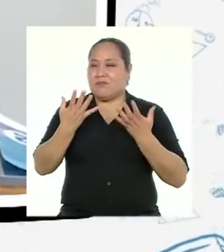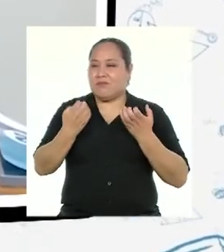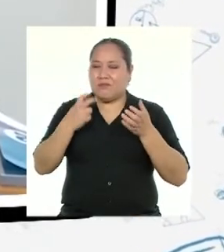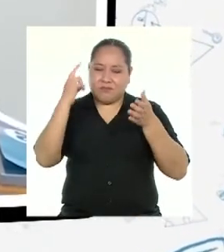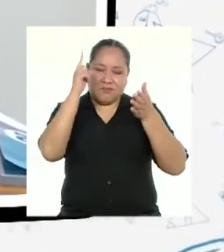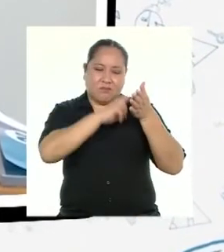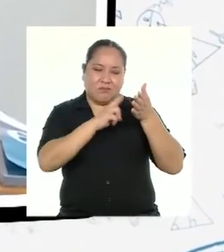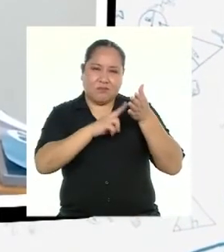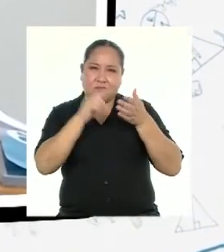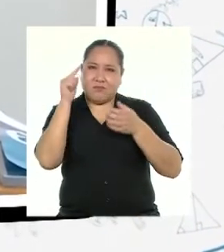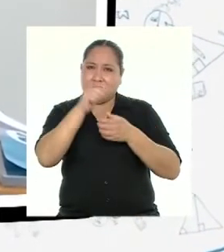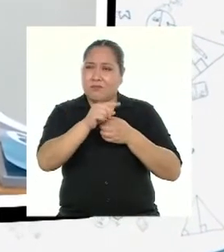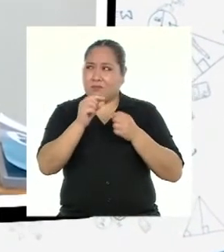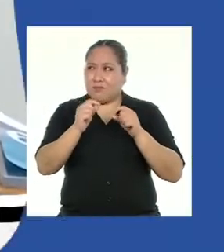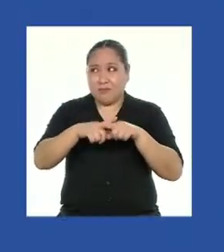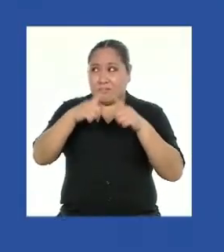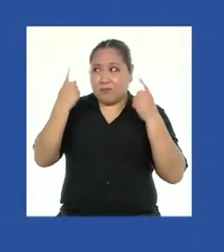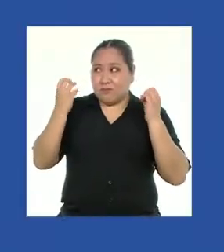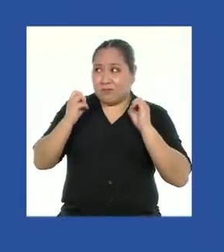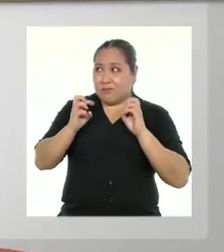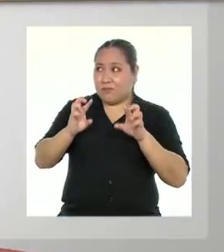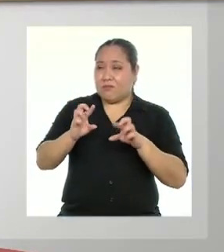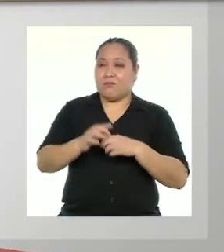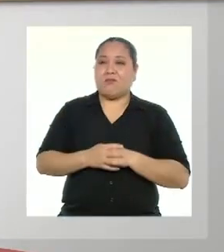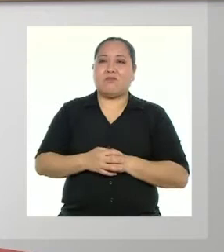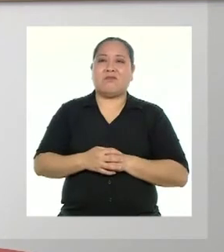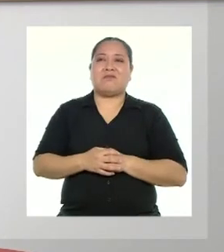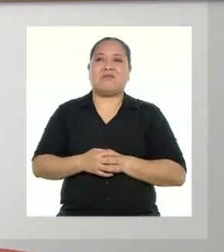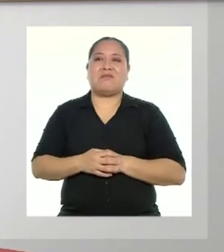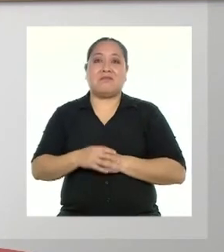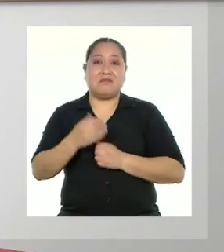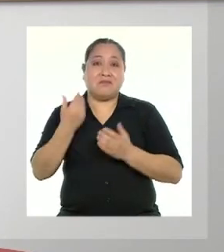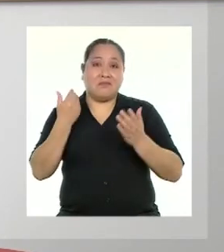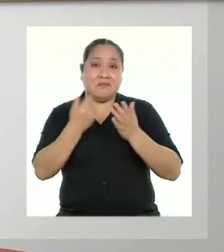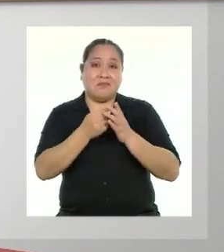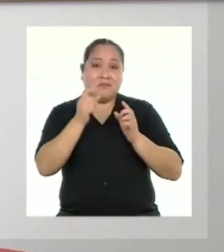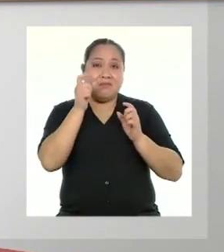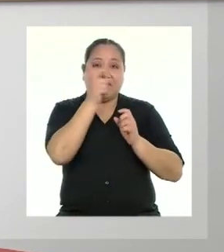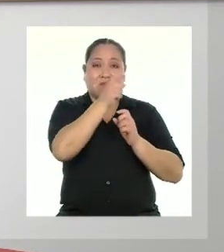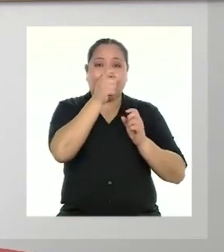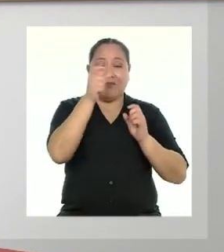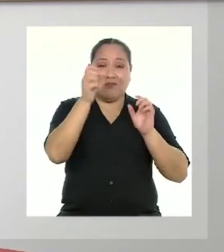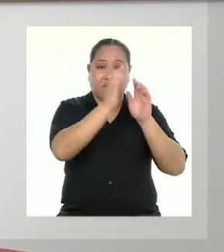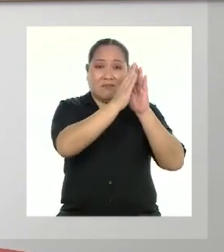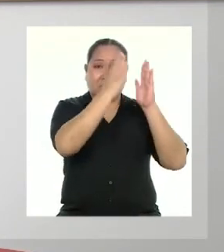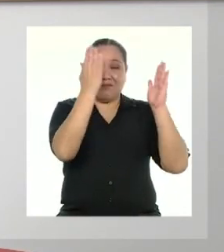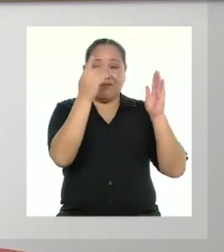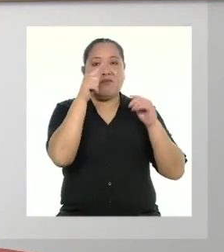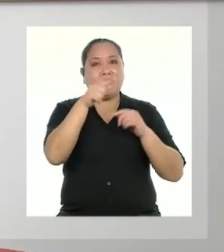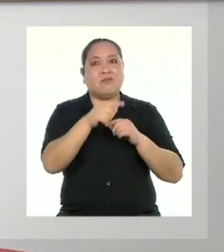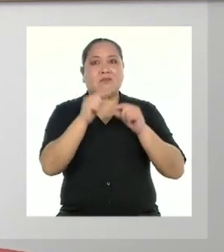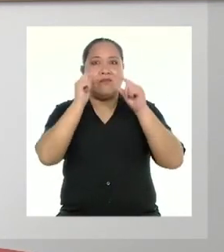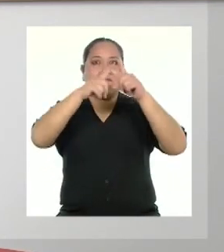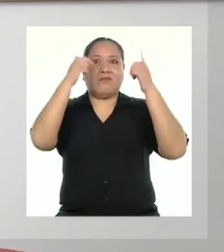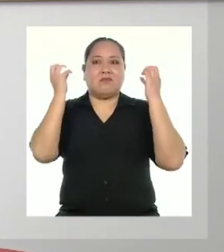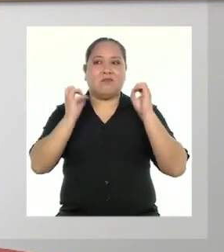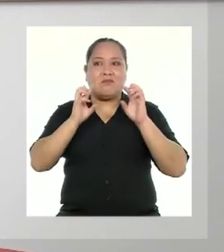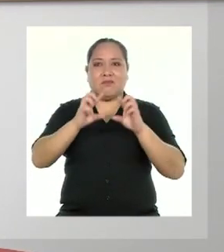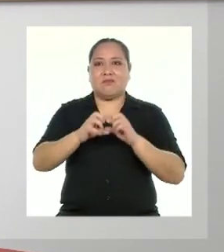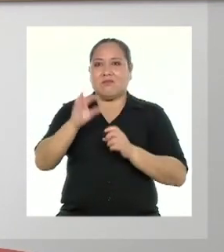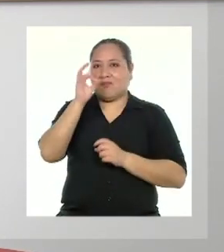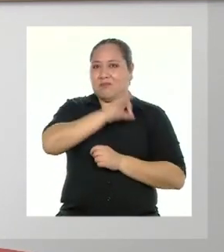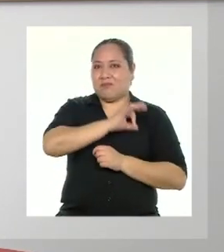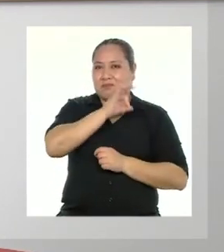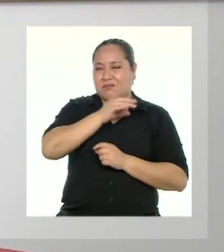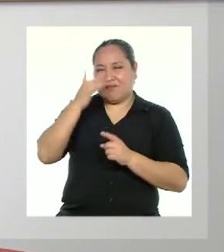la biblioteca es una gran oportunidad Tienes cerca una gran oportunidad que puedes aprovechar para alcanzar